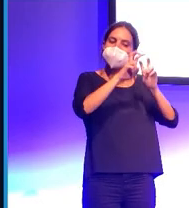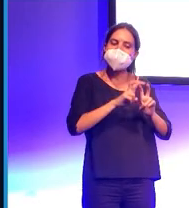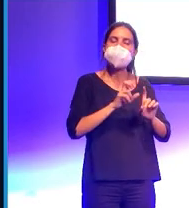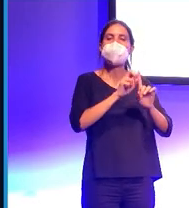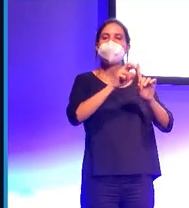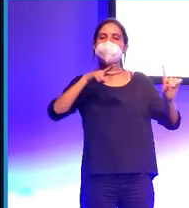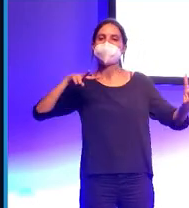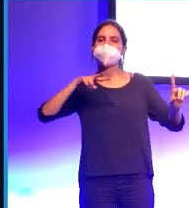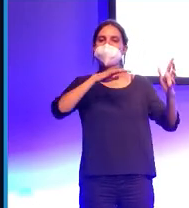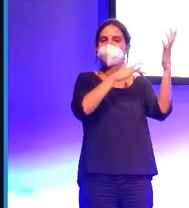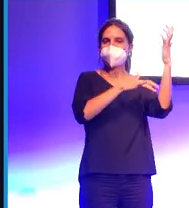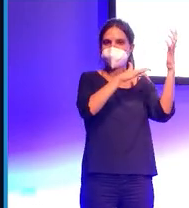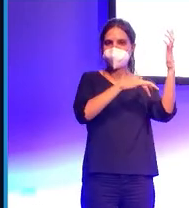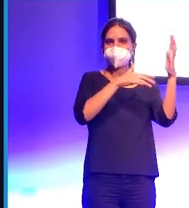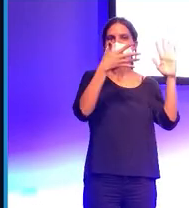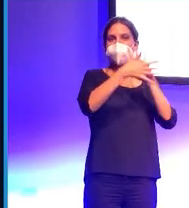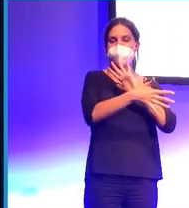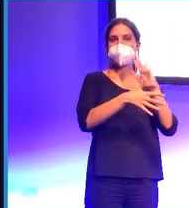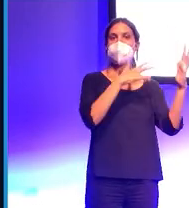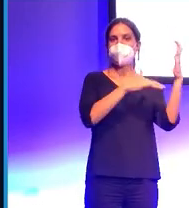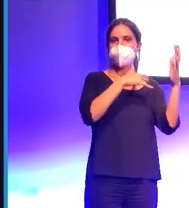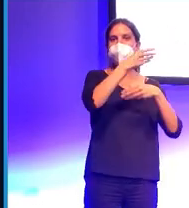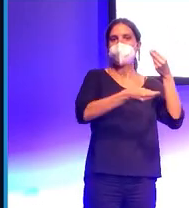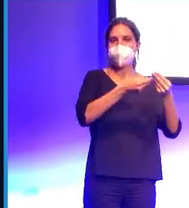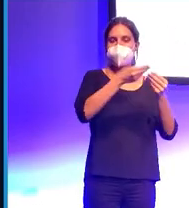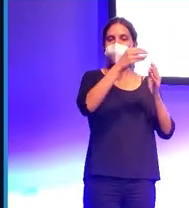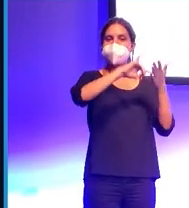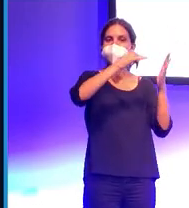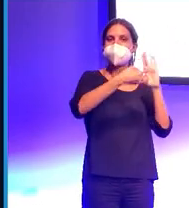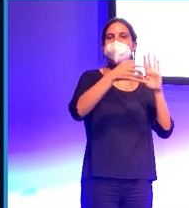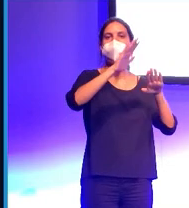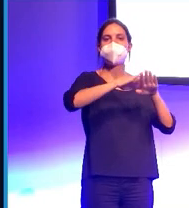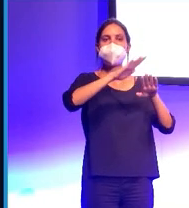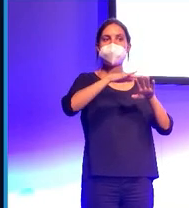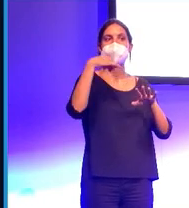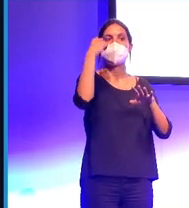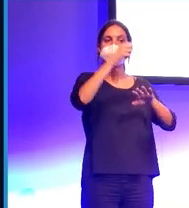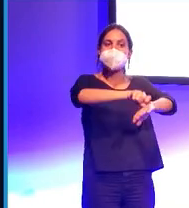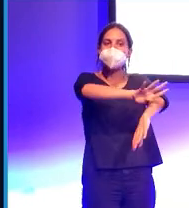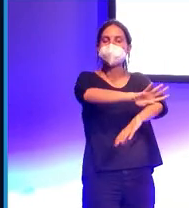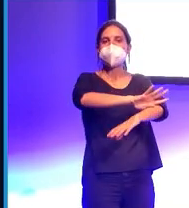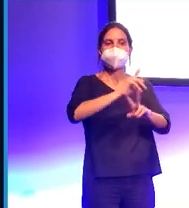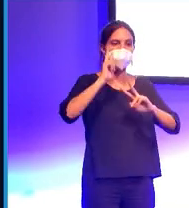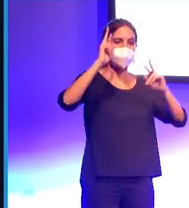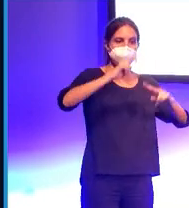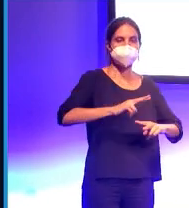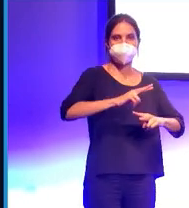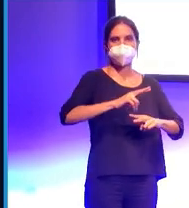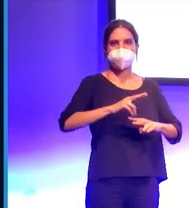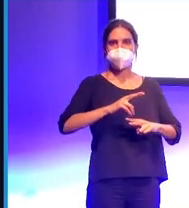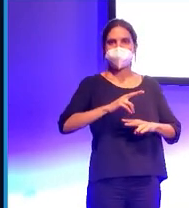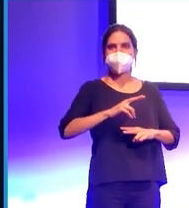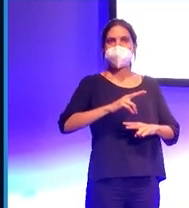intentamos es hacer estos sistemas computacionales que puedan reconocer expresiones emocionales en información visual y que vayan más allá de